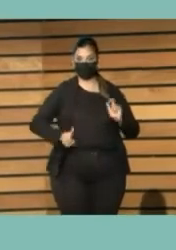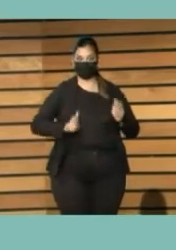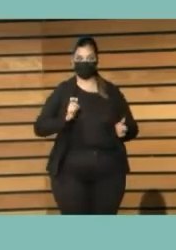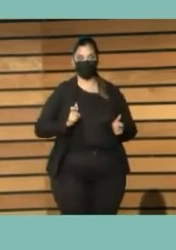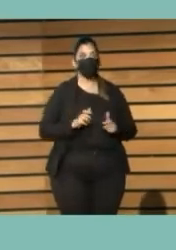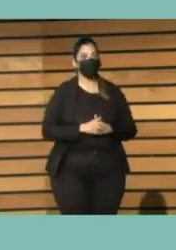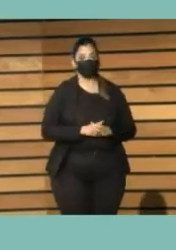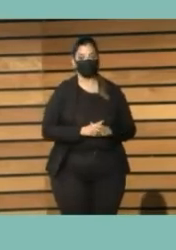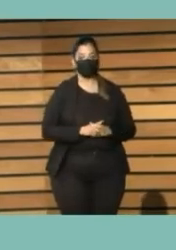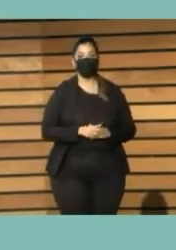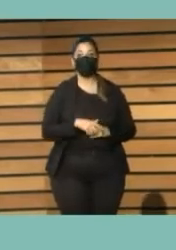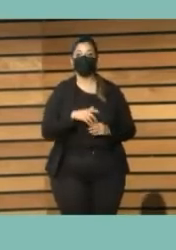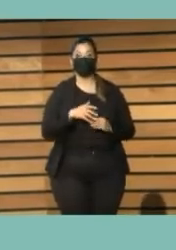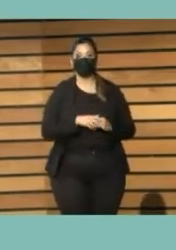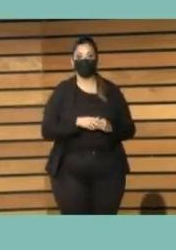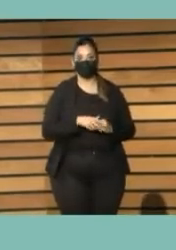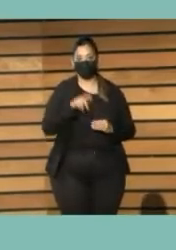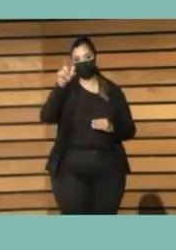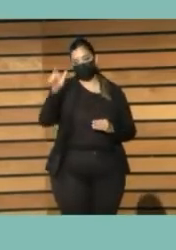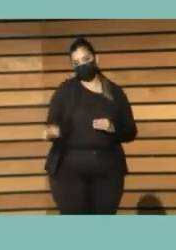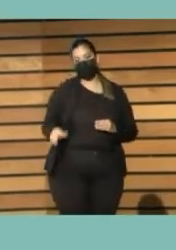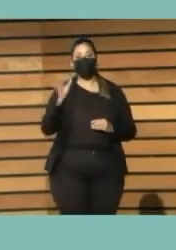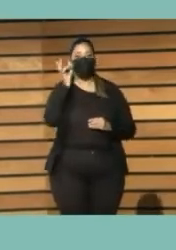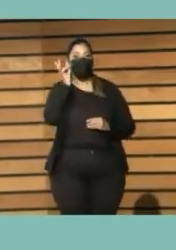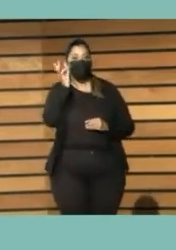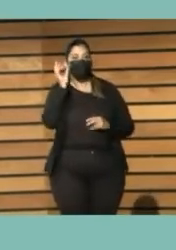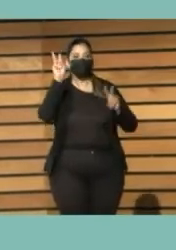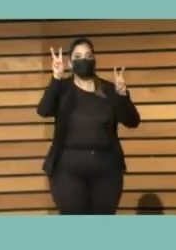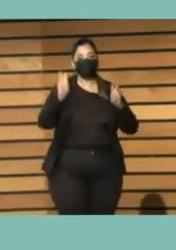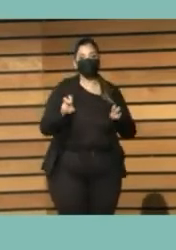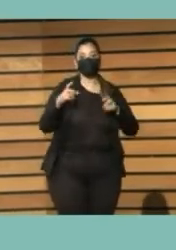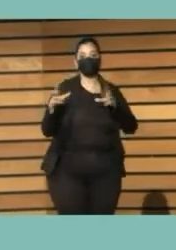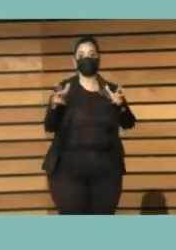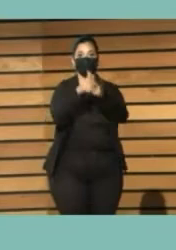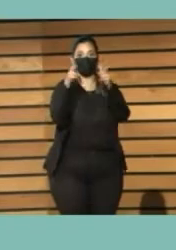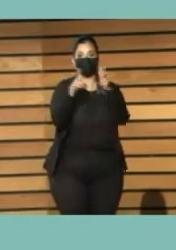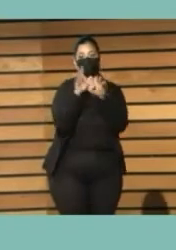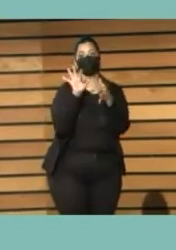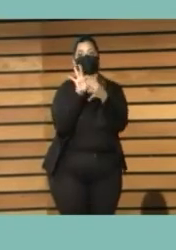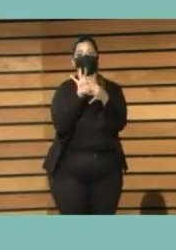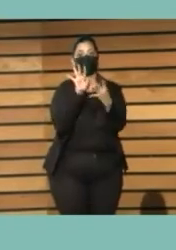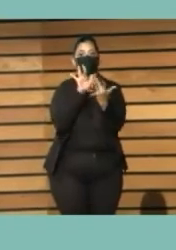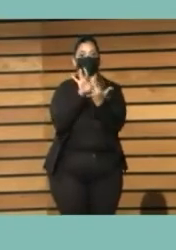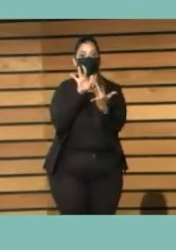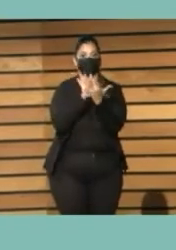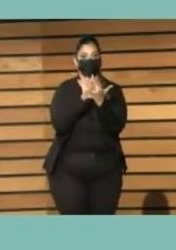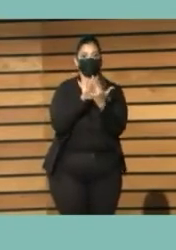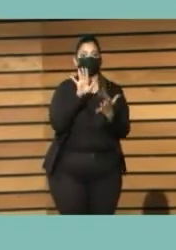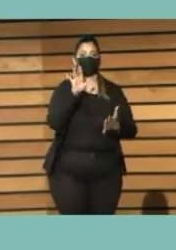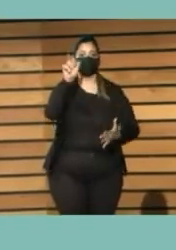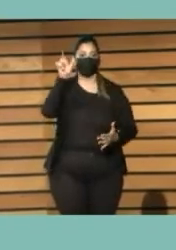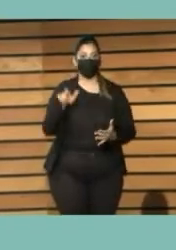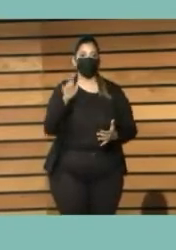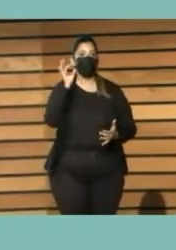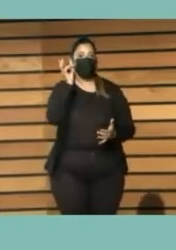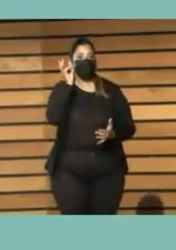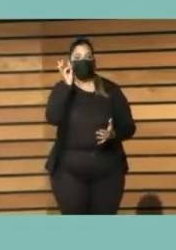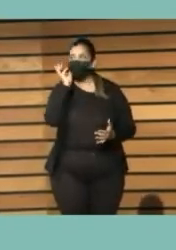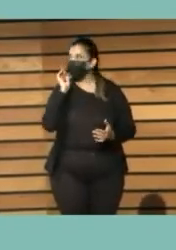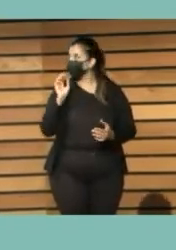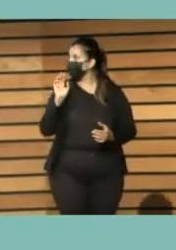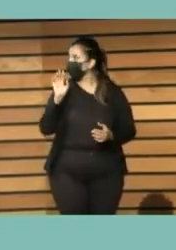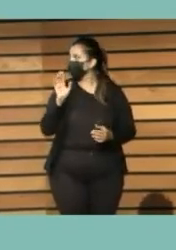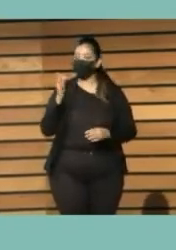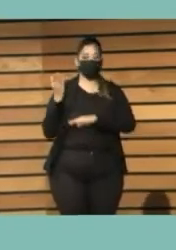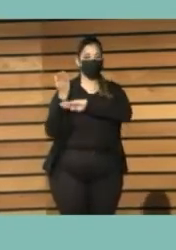aprendizaje, de creación, de conocimiento y de conexión con la comunidad. Los autores son Marta Cano, Ester Umeya, André Huerta